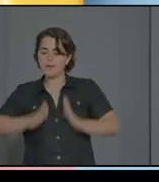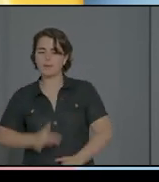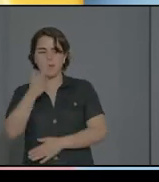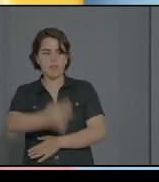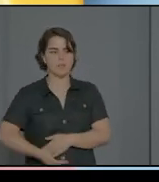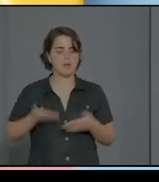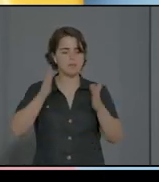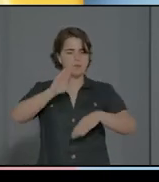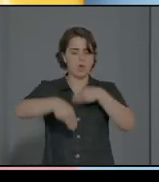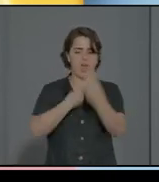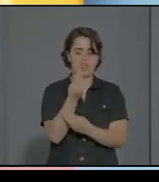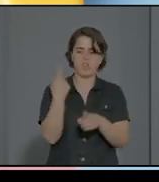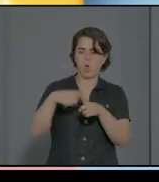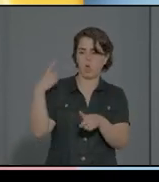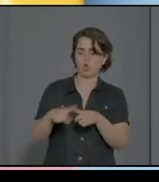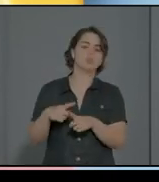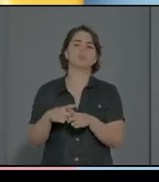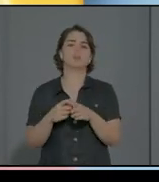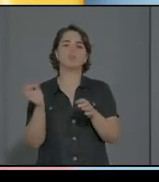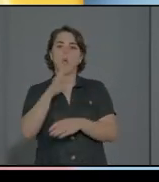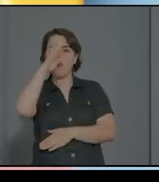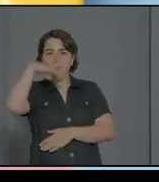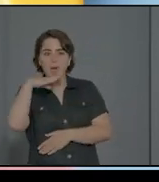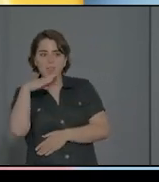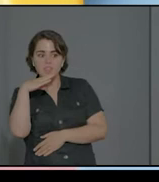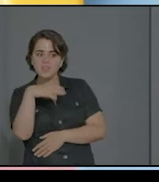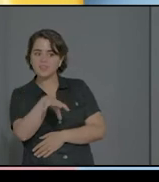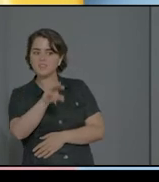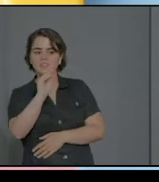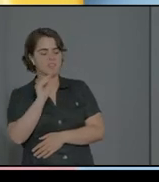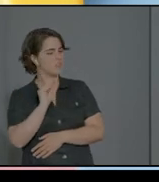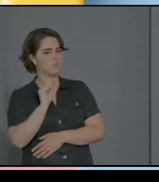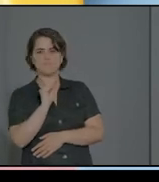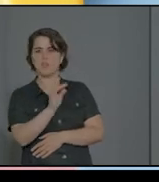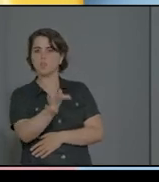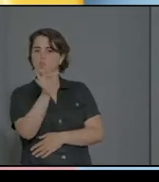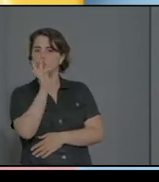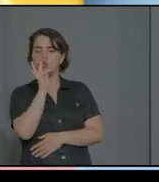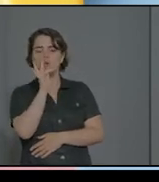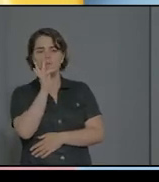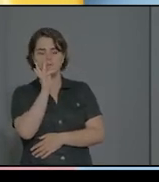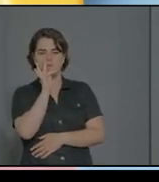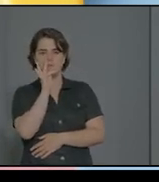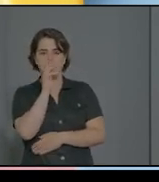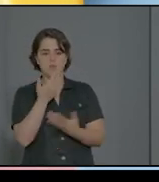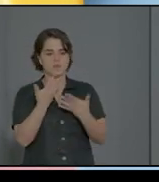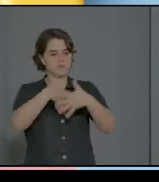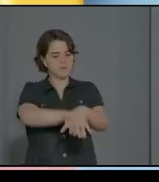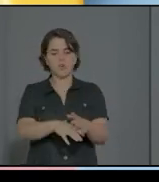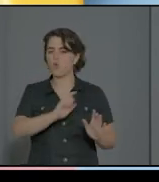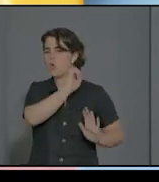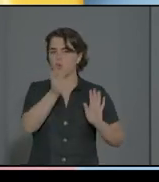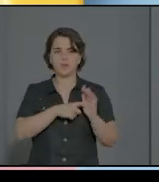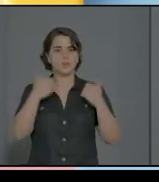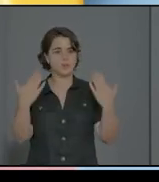entendido que el niño aún no es capaz de integrarse totalmente. Por lo tanto, coger y lanzar